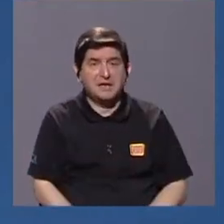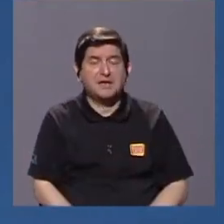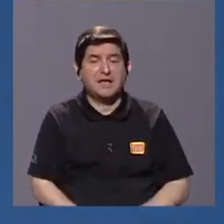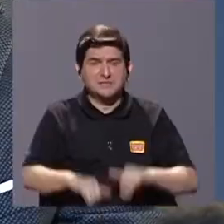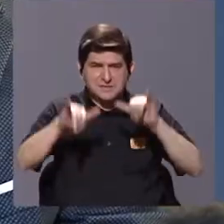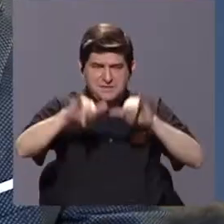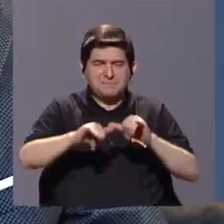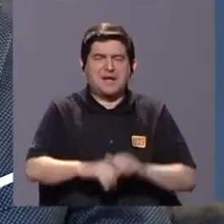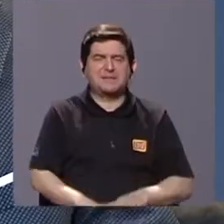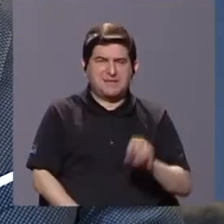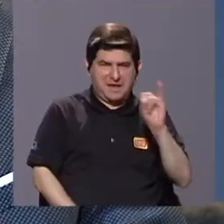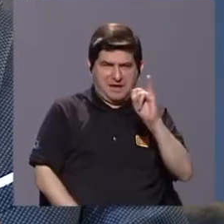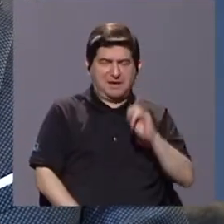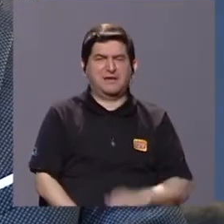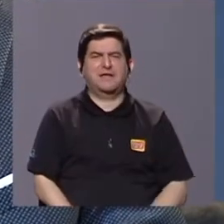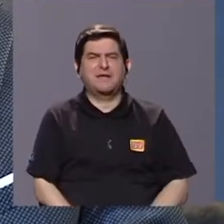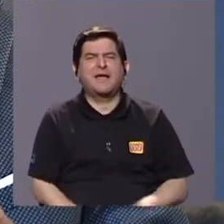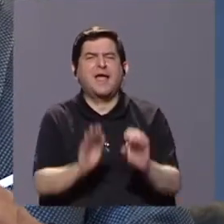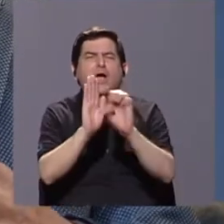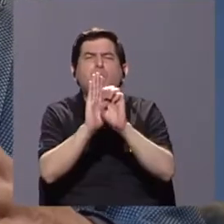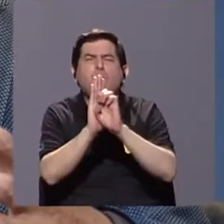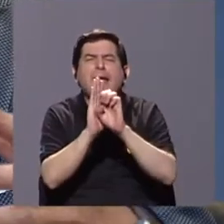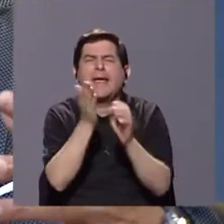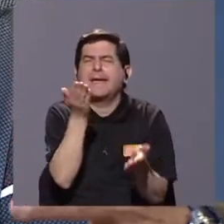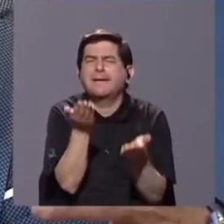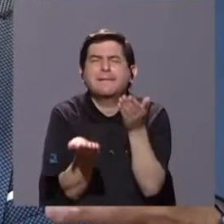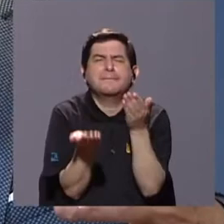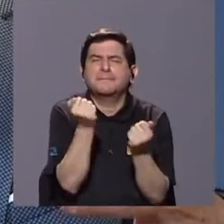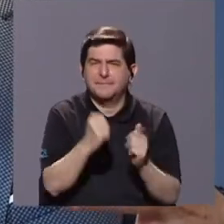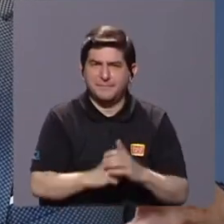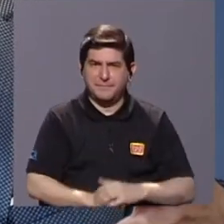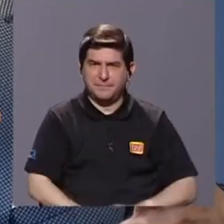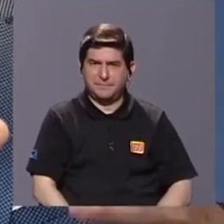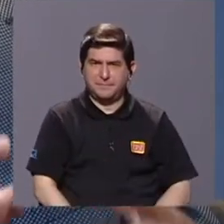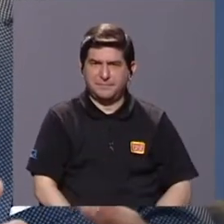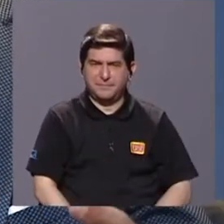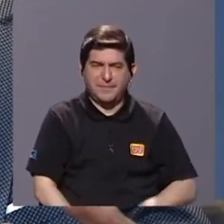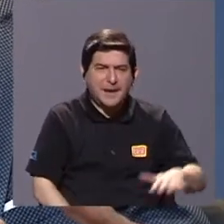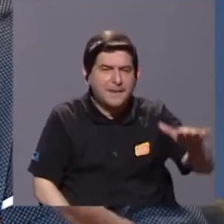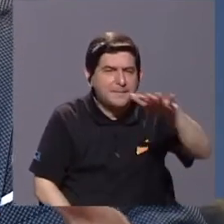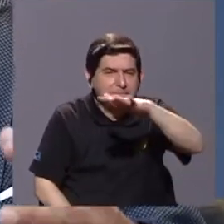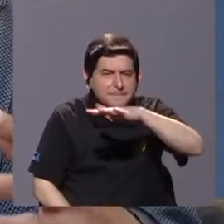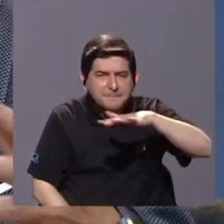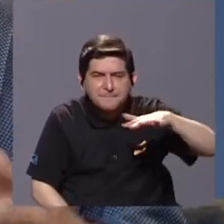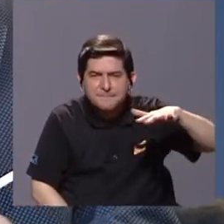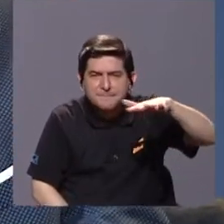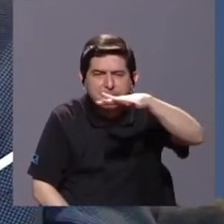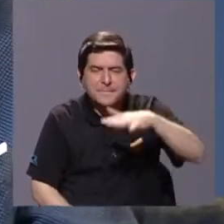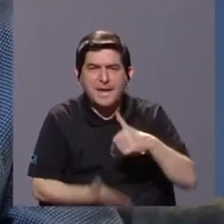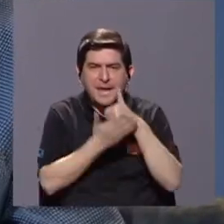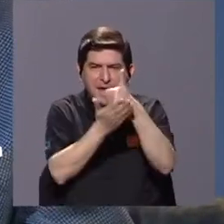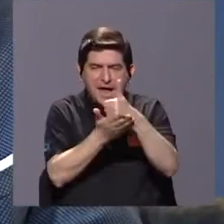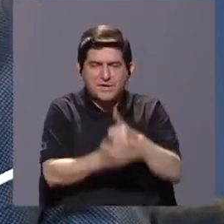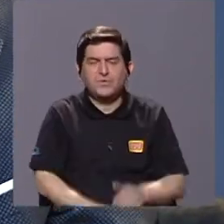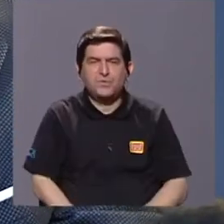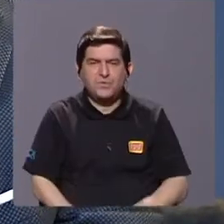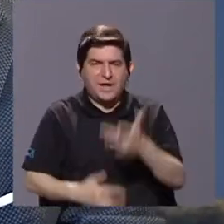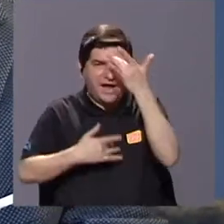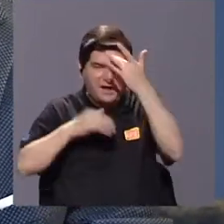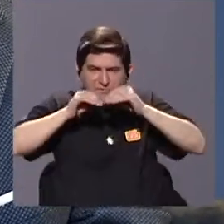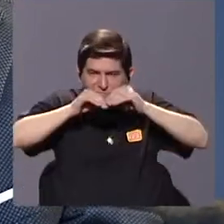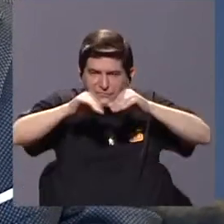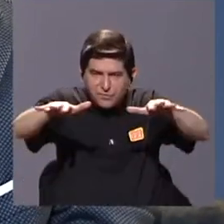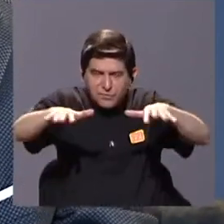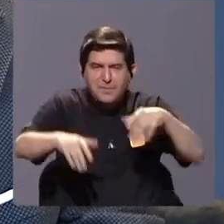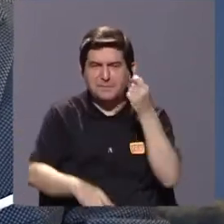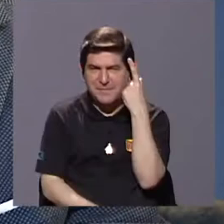hospederos. Tal vez si utilizamos ejemplos de paisajes que favorecen la transmisión de enfermedades